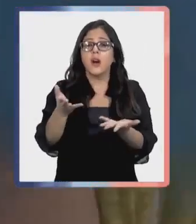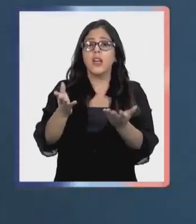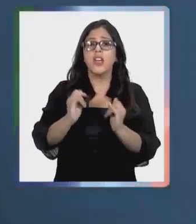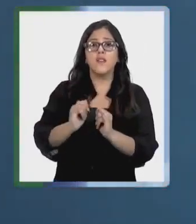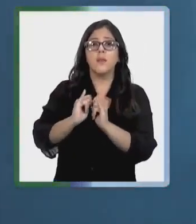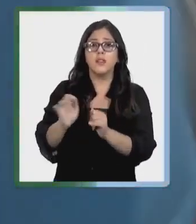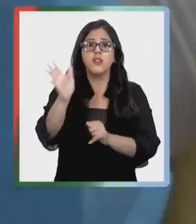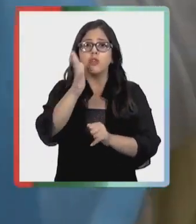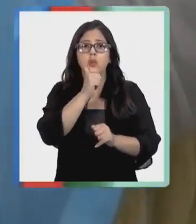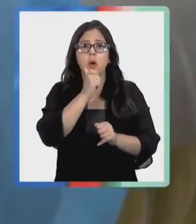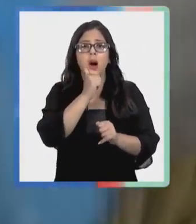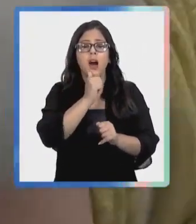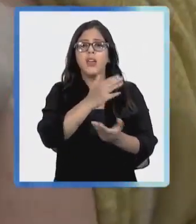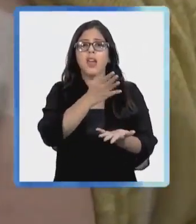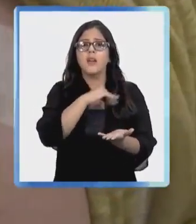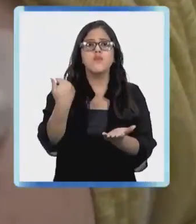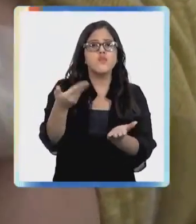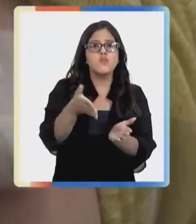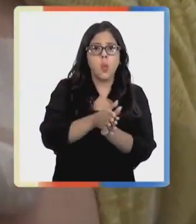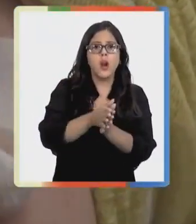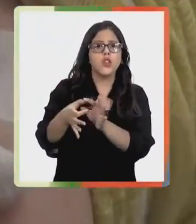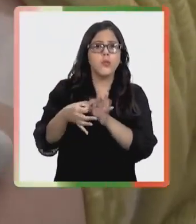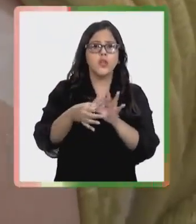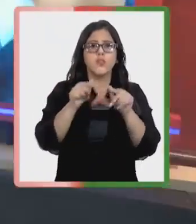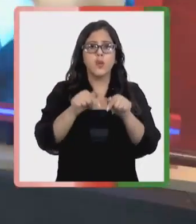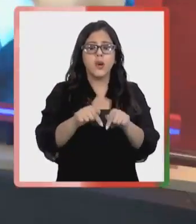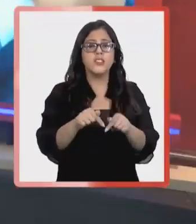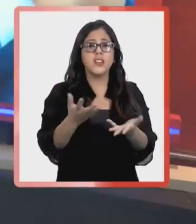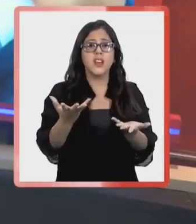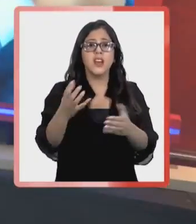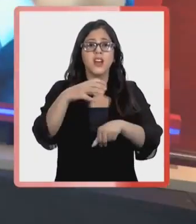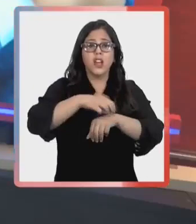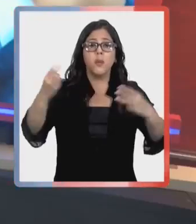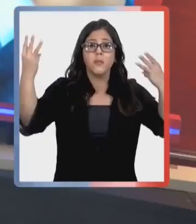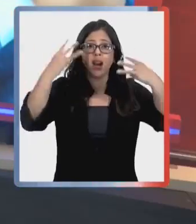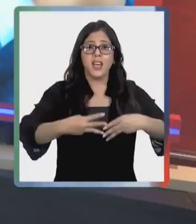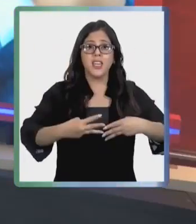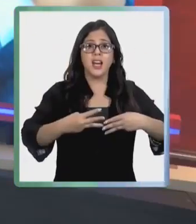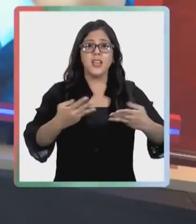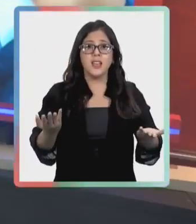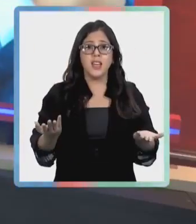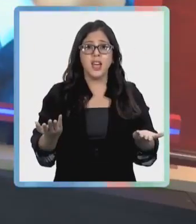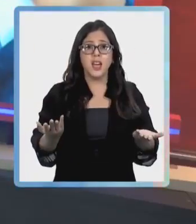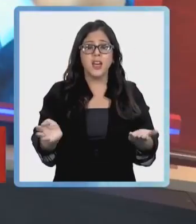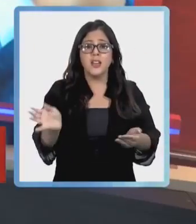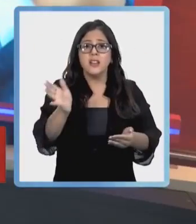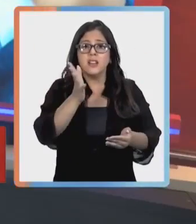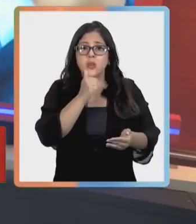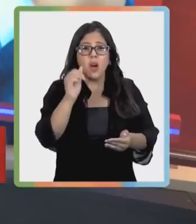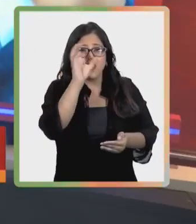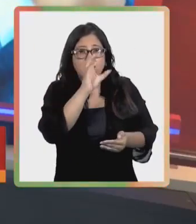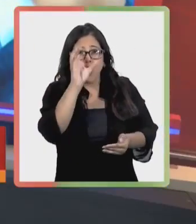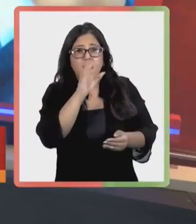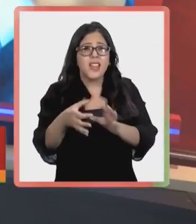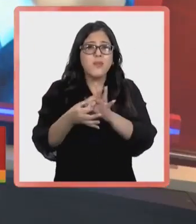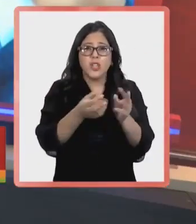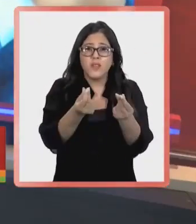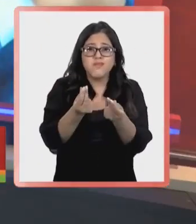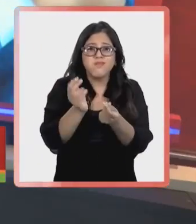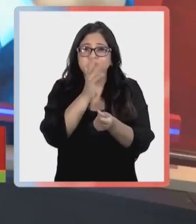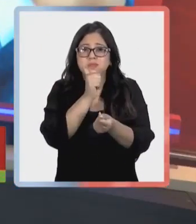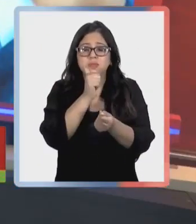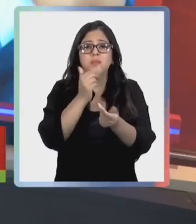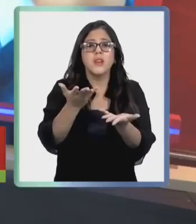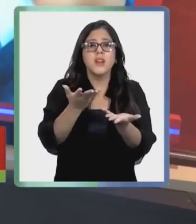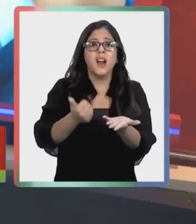fallecidos por la enfermedad. En Magallanes continúa suspendida la búsqueda activa de casos por falta de presupuesto. El alcalde de Punta